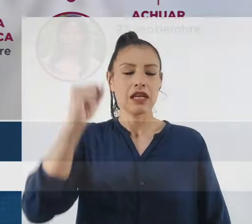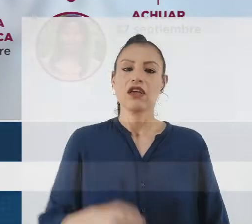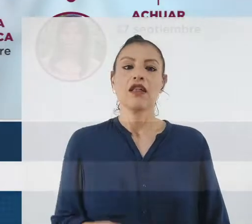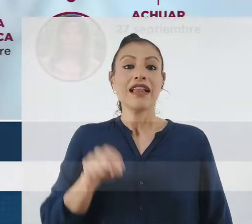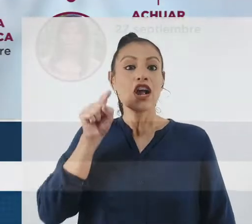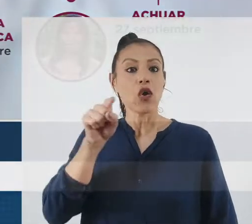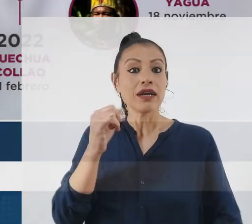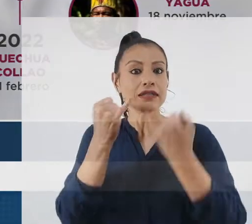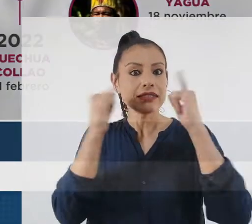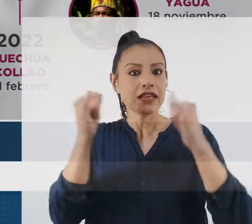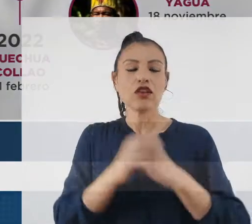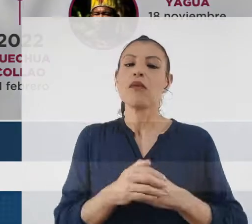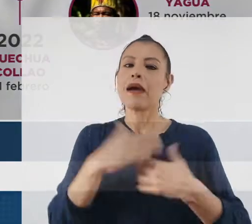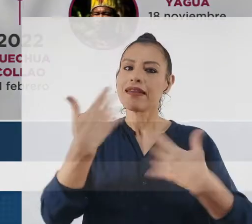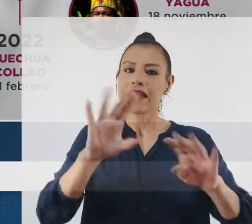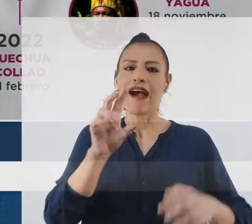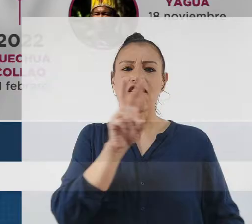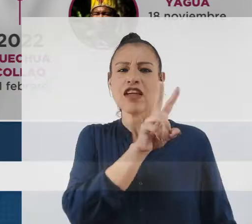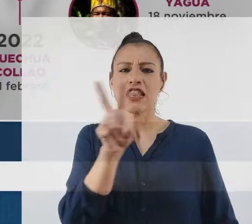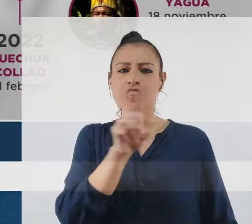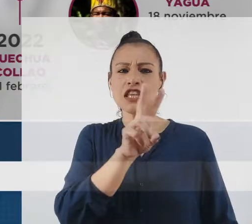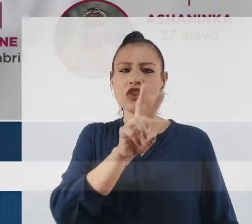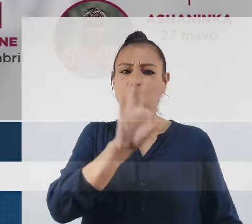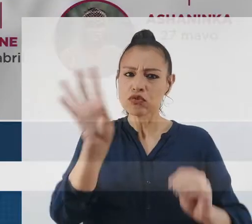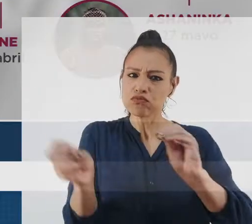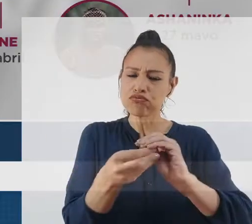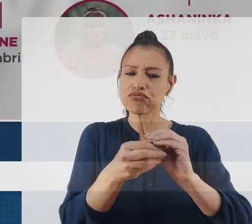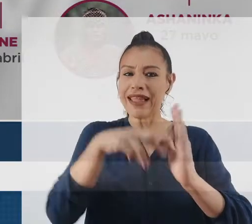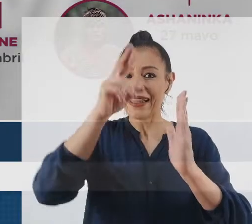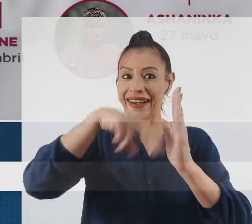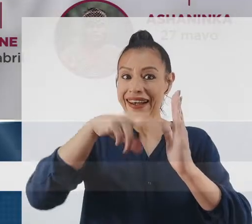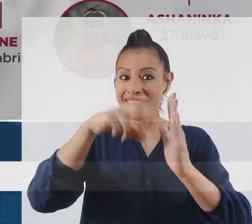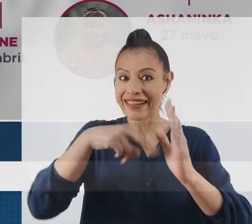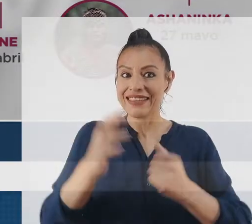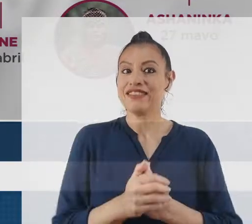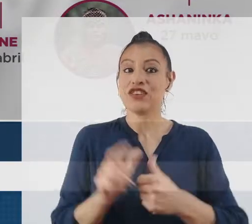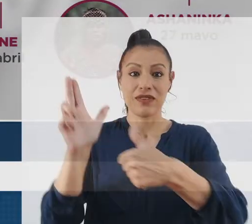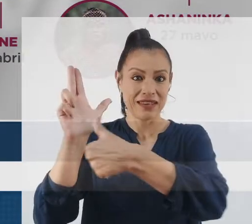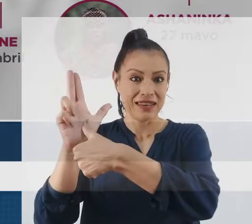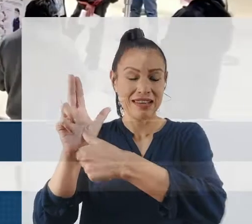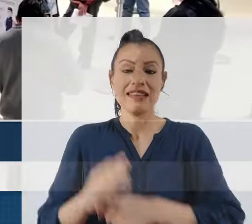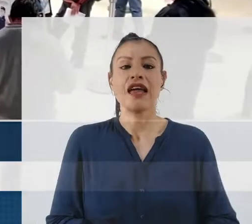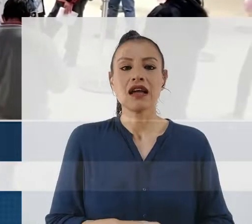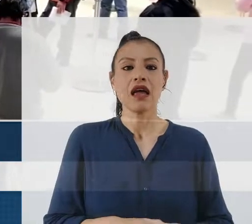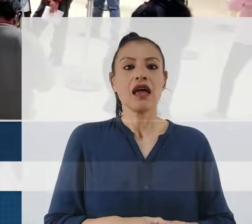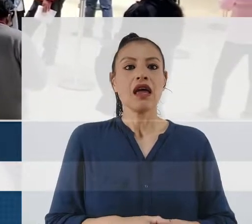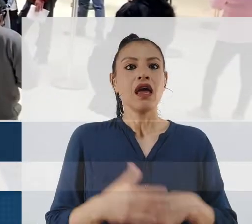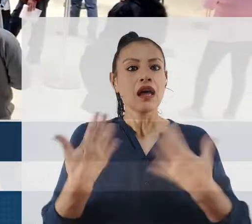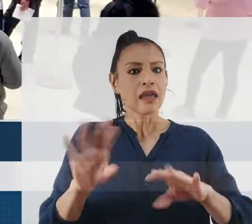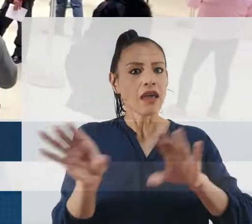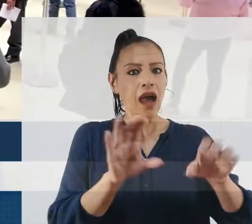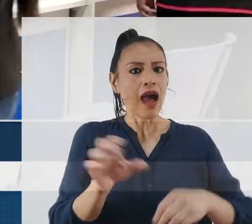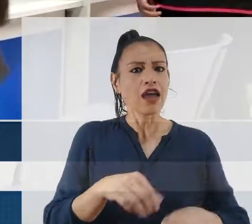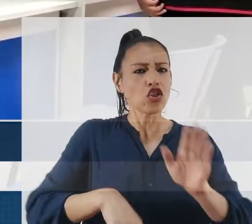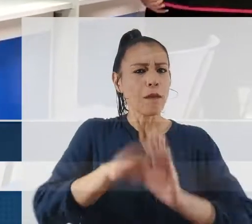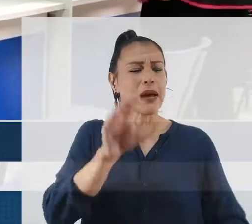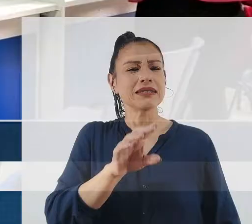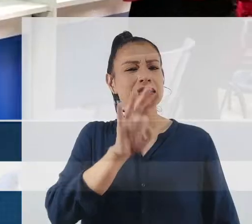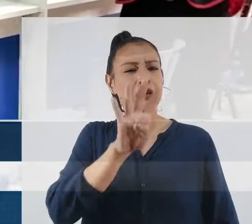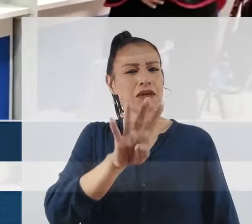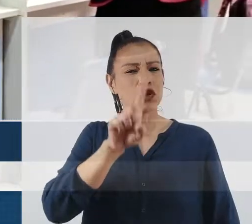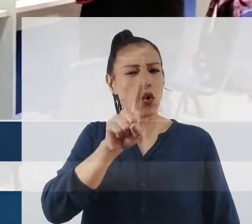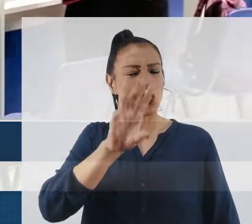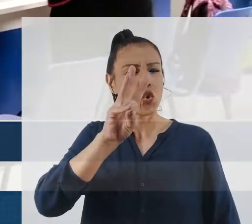Xaninca son 22 las lenguas originarias incorporadas en el registro civil del RENIEC, que va emitiendo más de 416